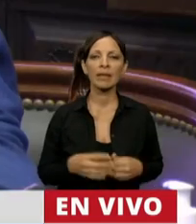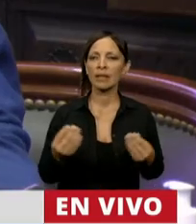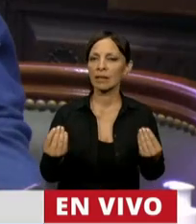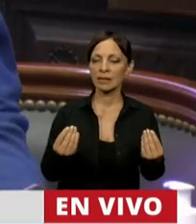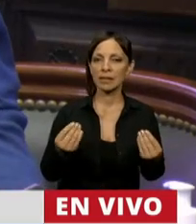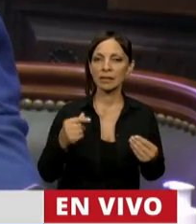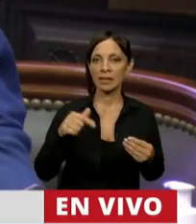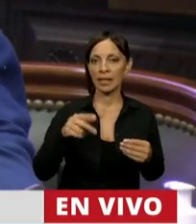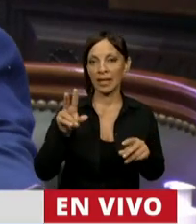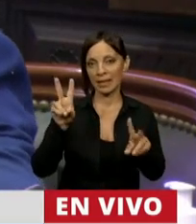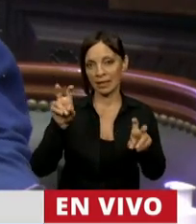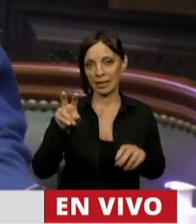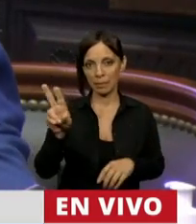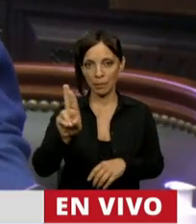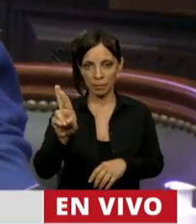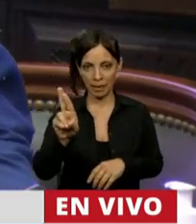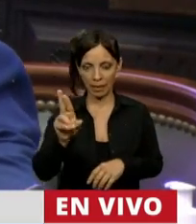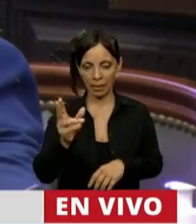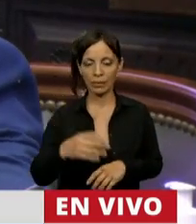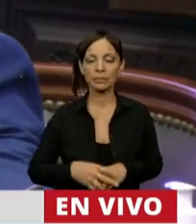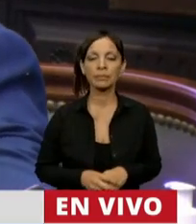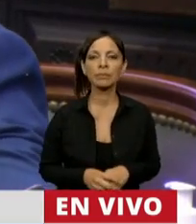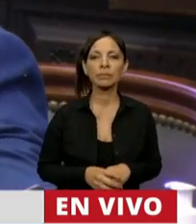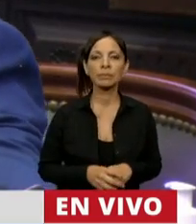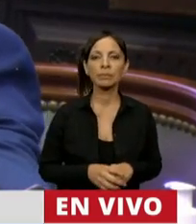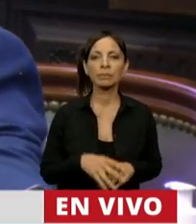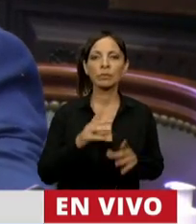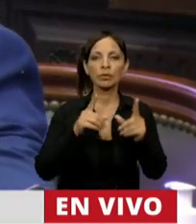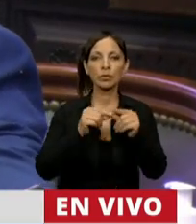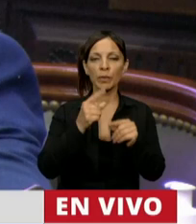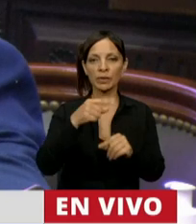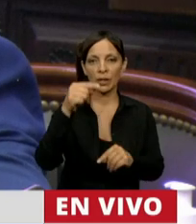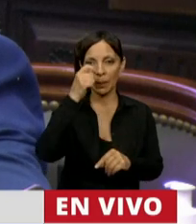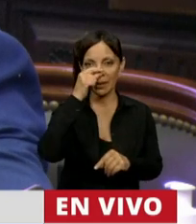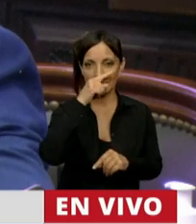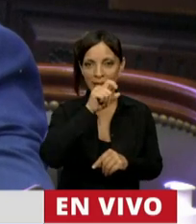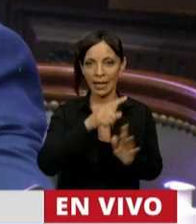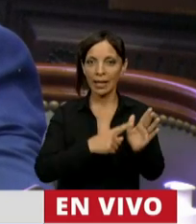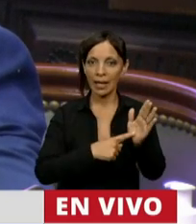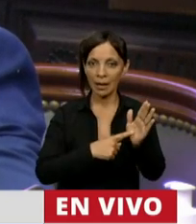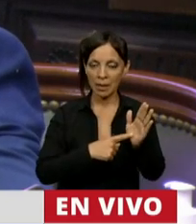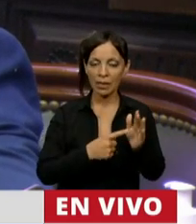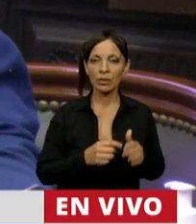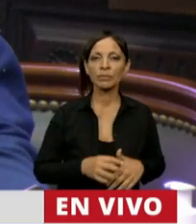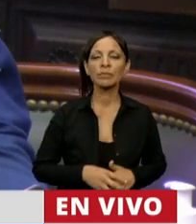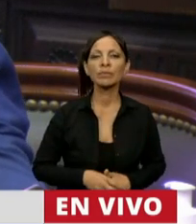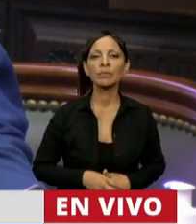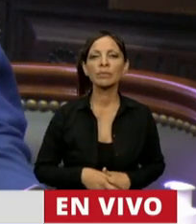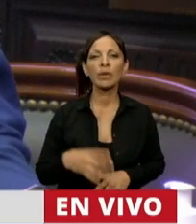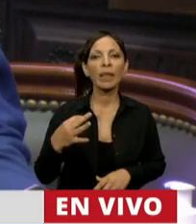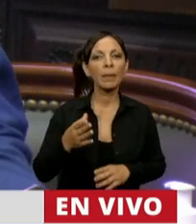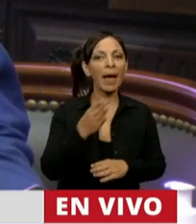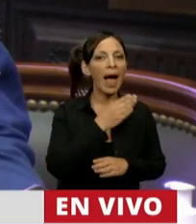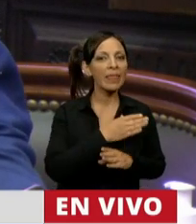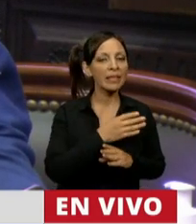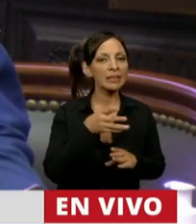si bien esta cuestión de... esta moción de orden que planteo en los términos del 127 del reglamento, debió haberse